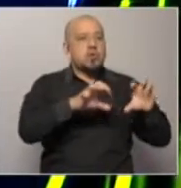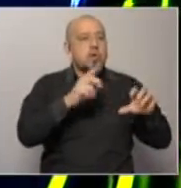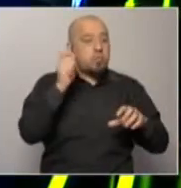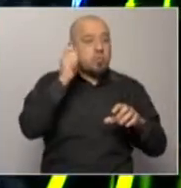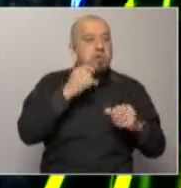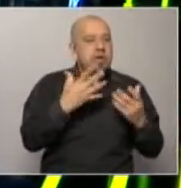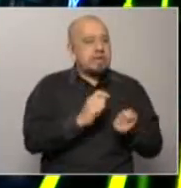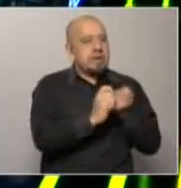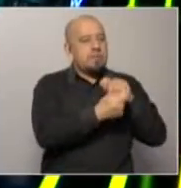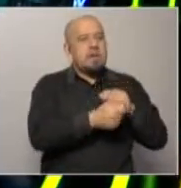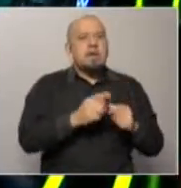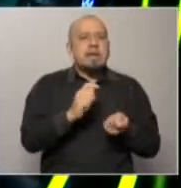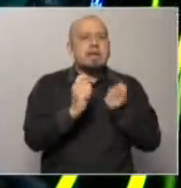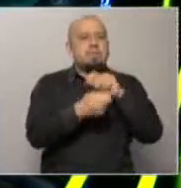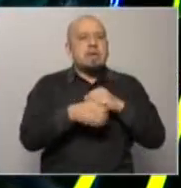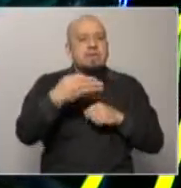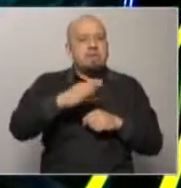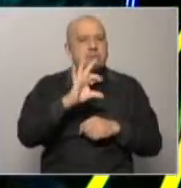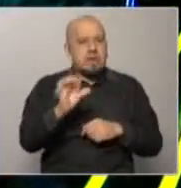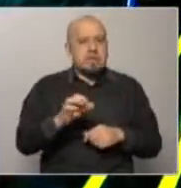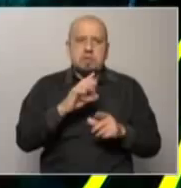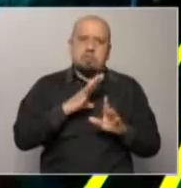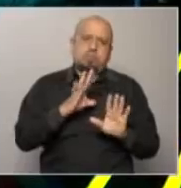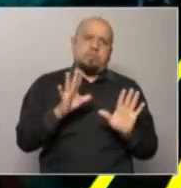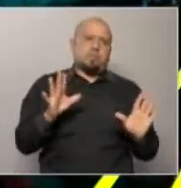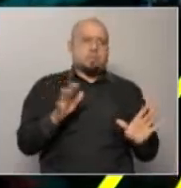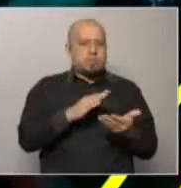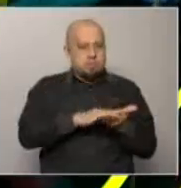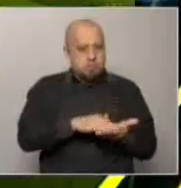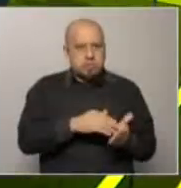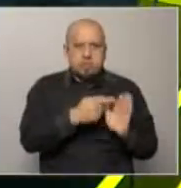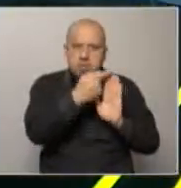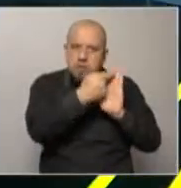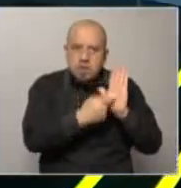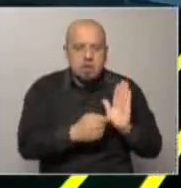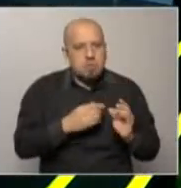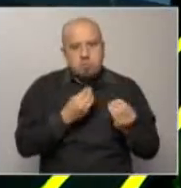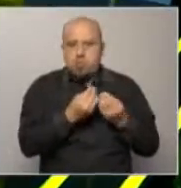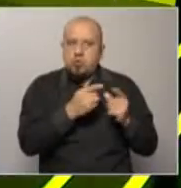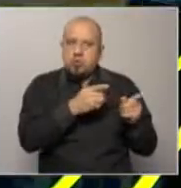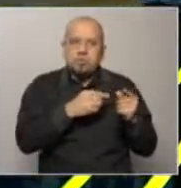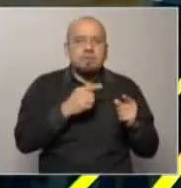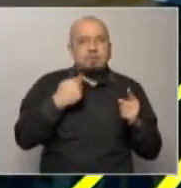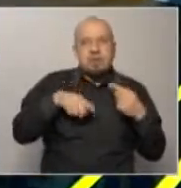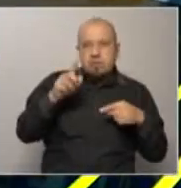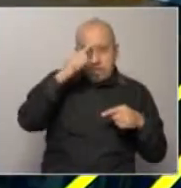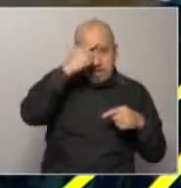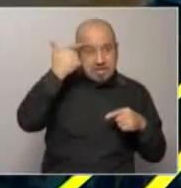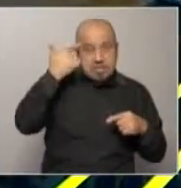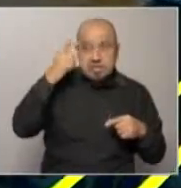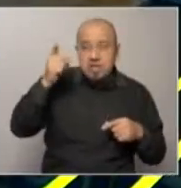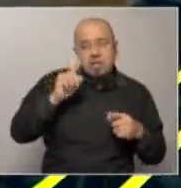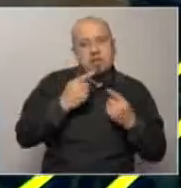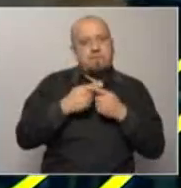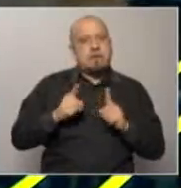reformar la seguridad social. Un paquete era muy ambicioso. Me parece que el de la calle POU es distinto porque, entre